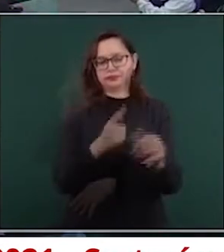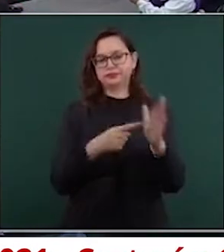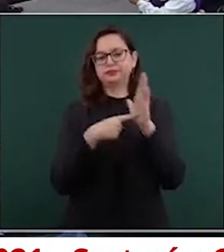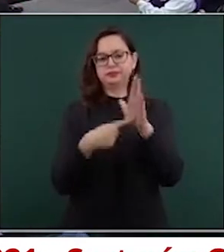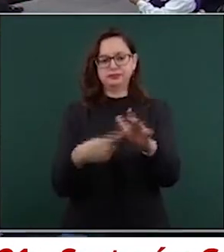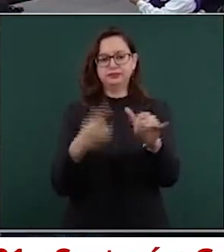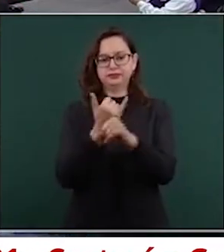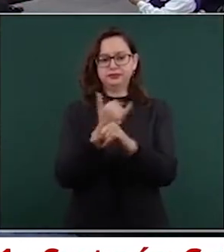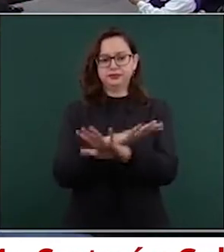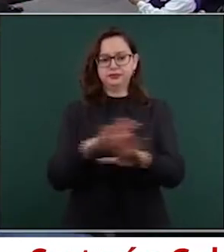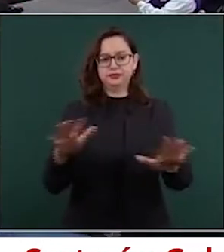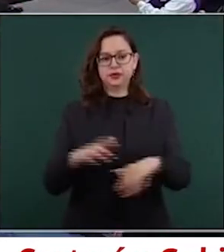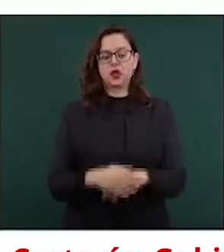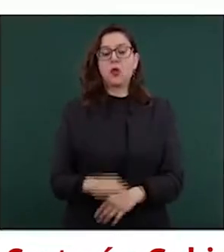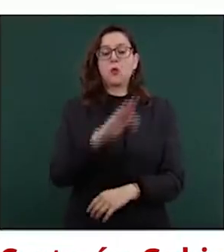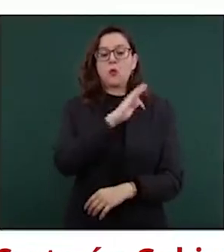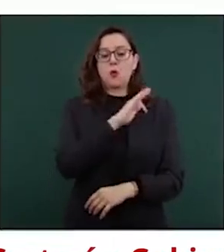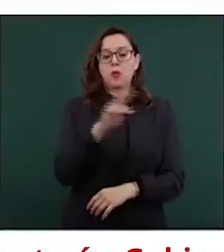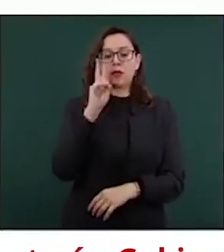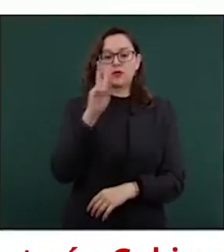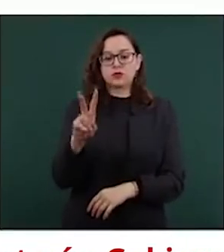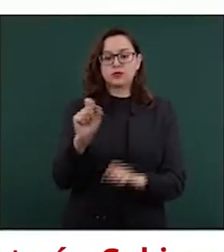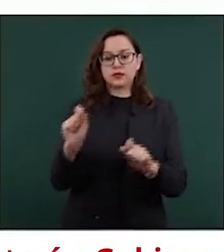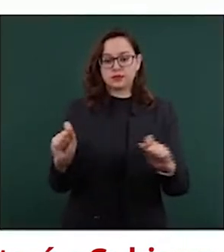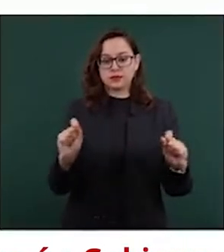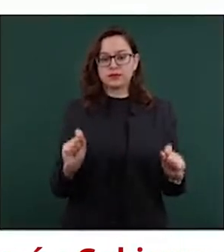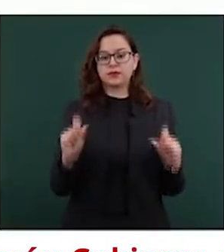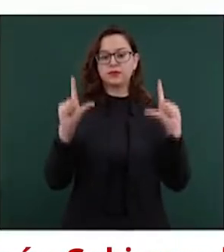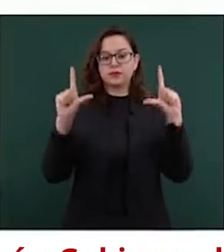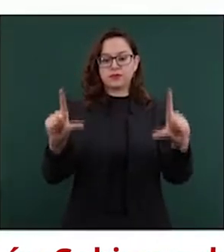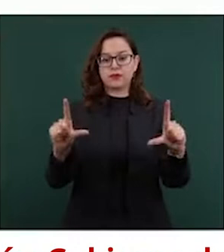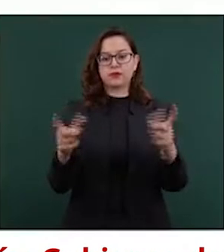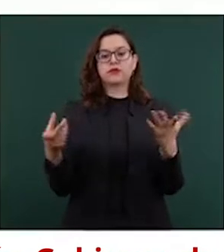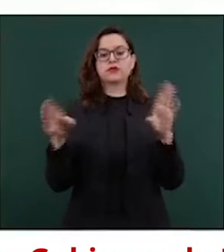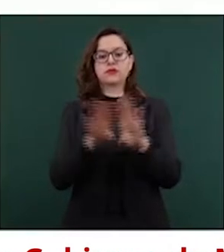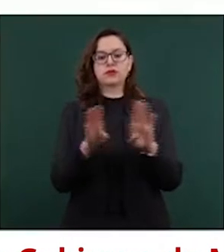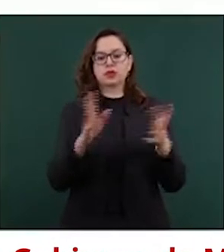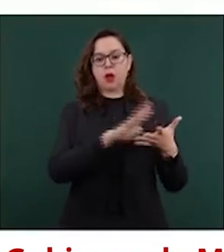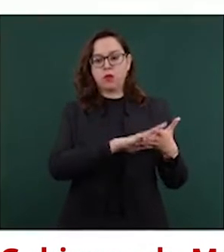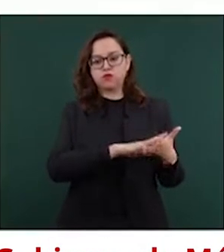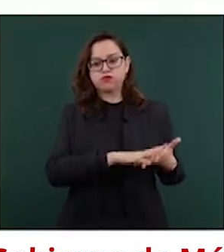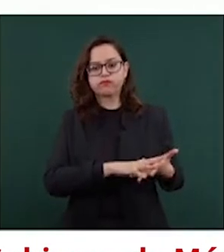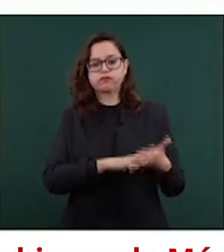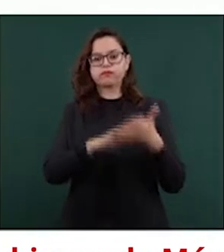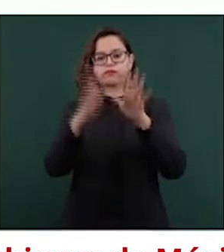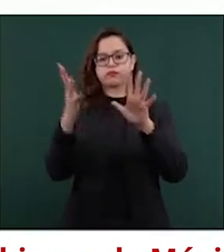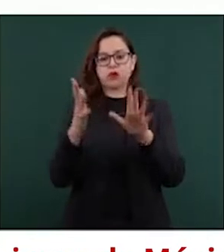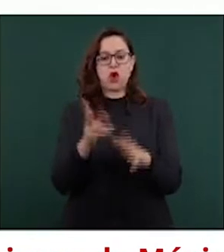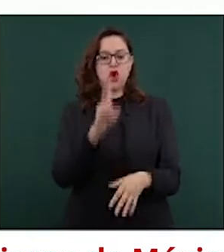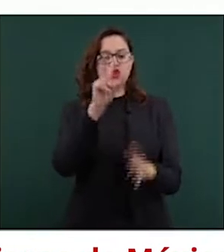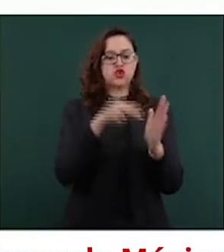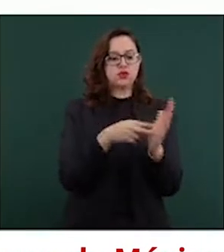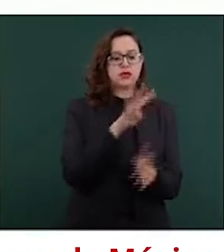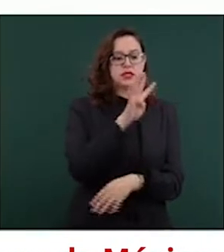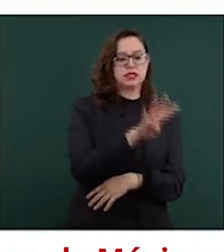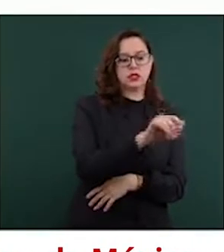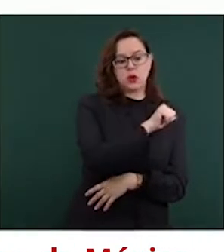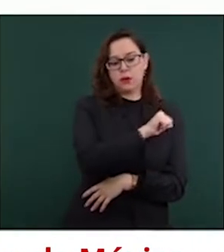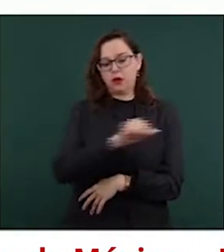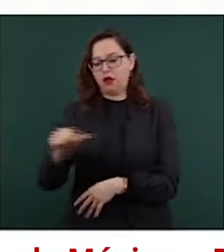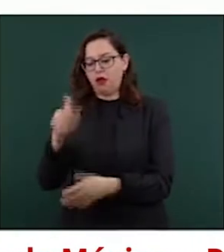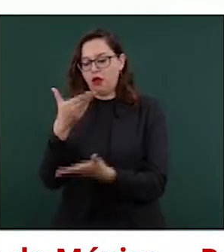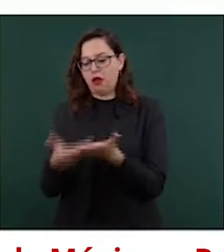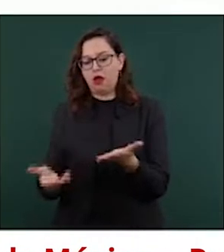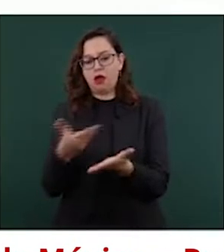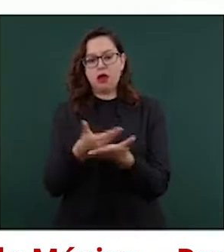La evolución de la incidencia delictiva de los delitos de alto impacto, todos los delitos, del dos mil diecinueve a la fecha,